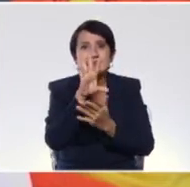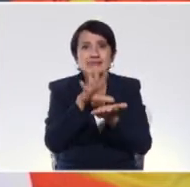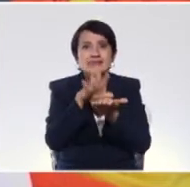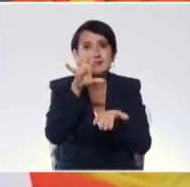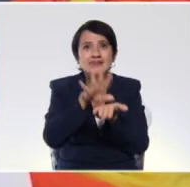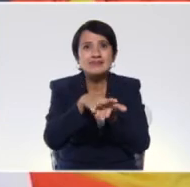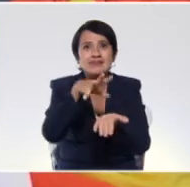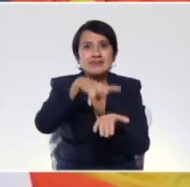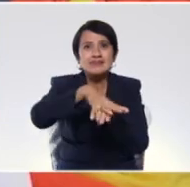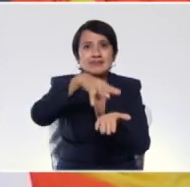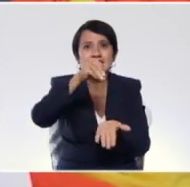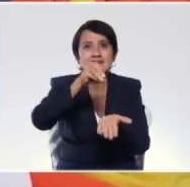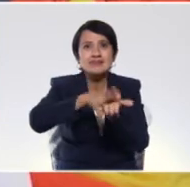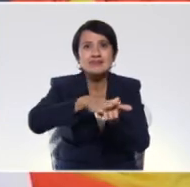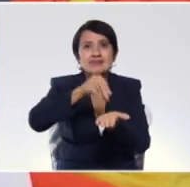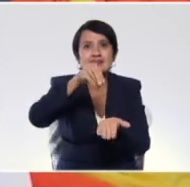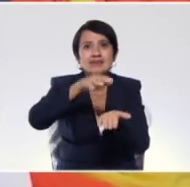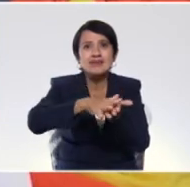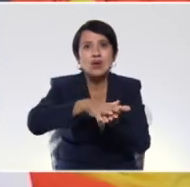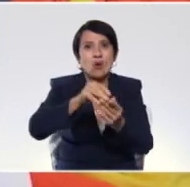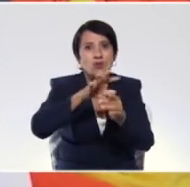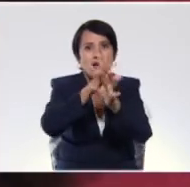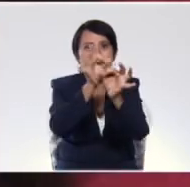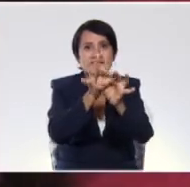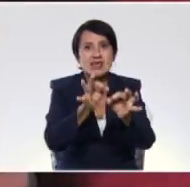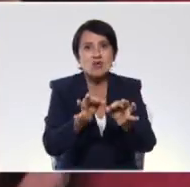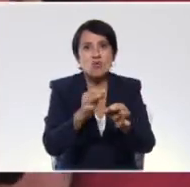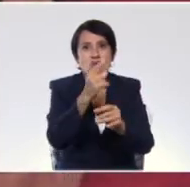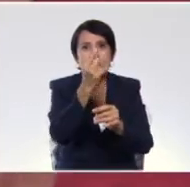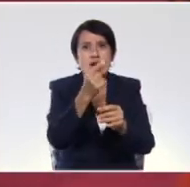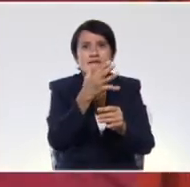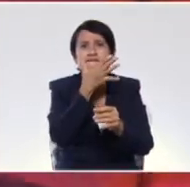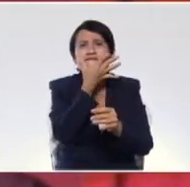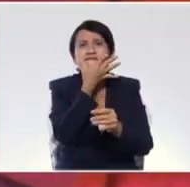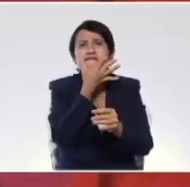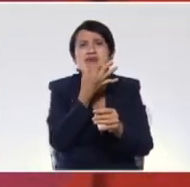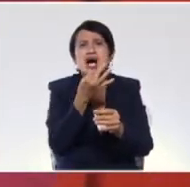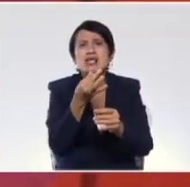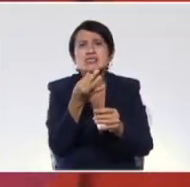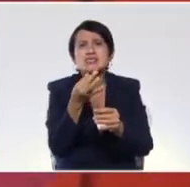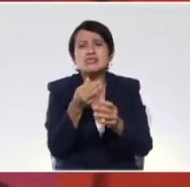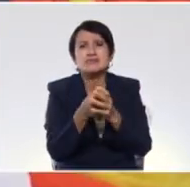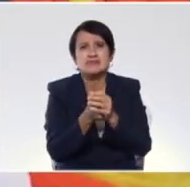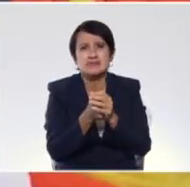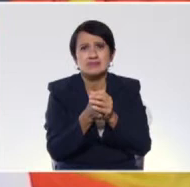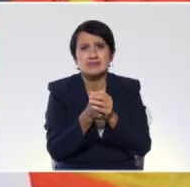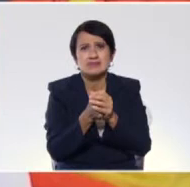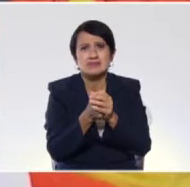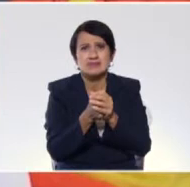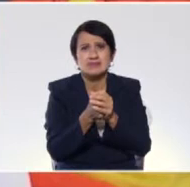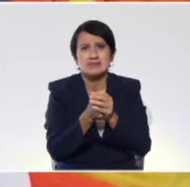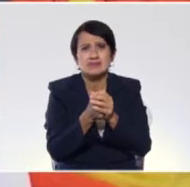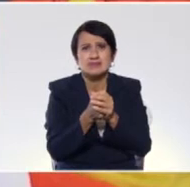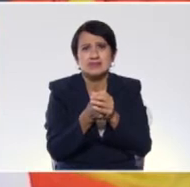de hacer un marca página. Fácilmente hacemos un